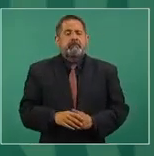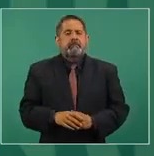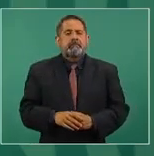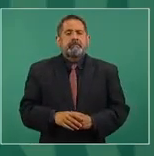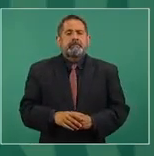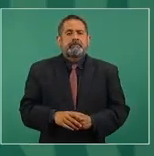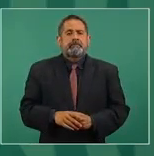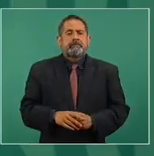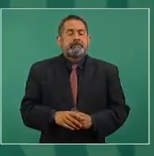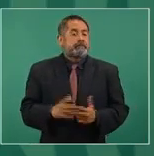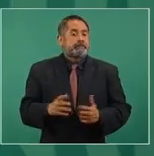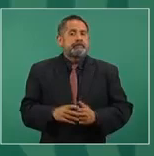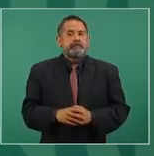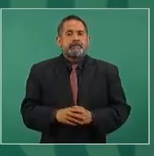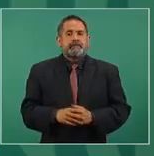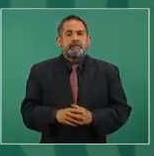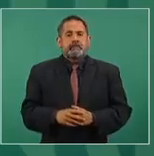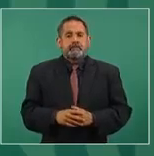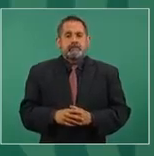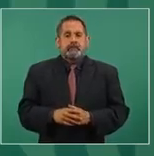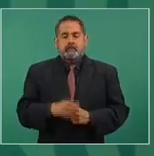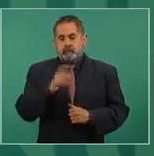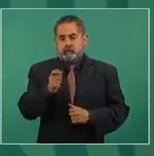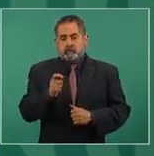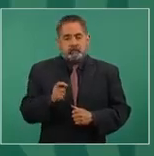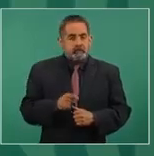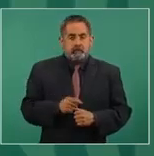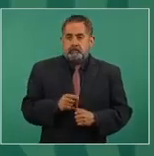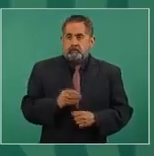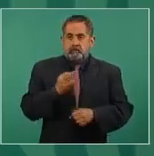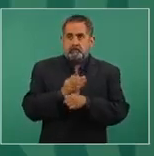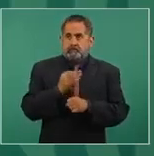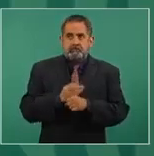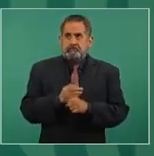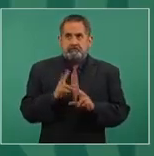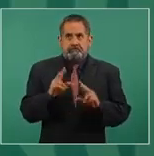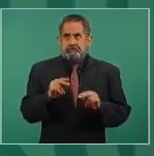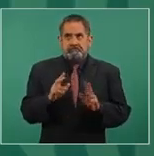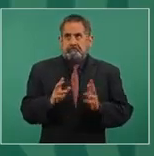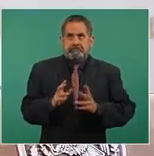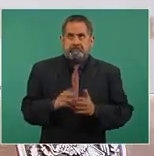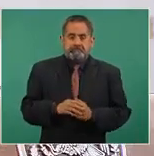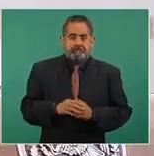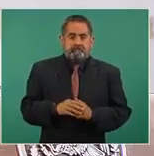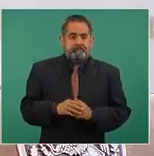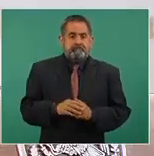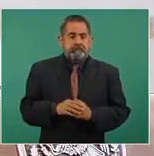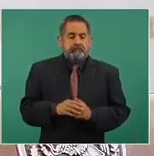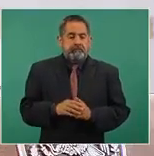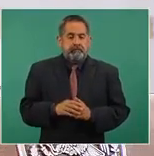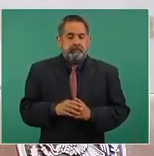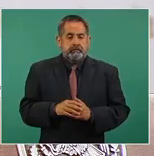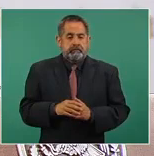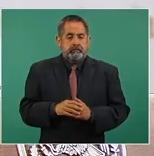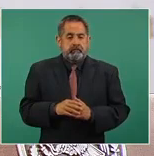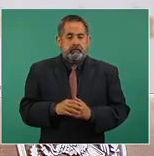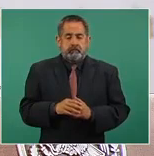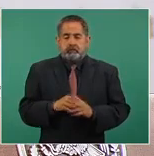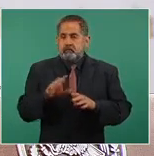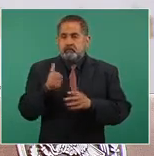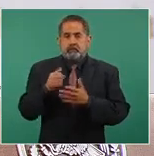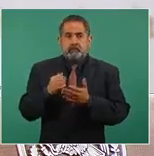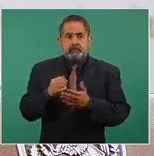Entonces, no vamos a tomar ninguna otra